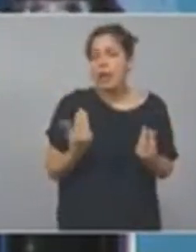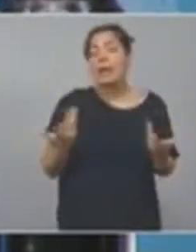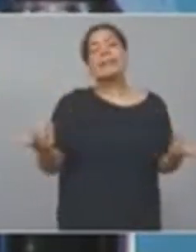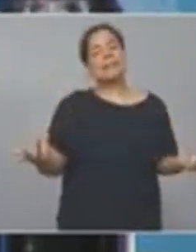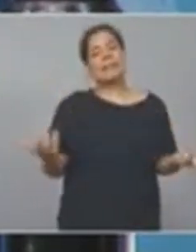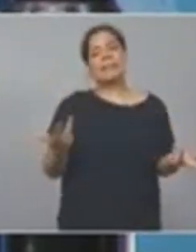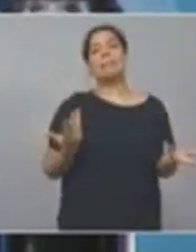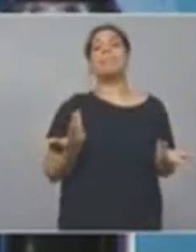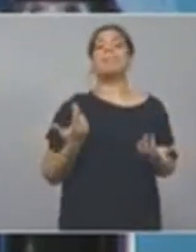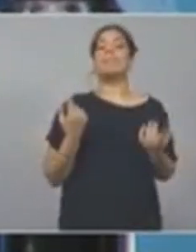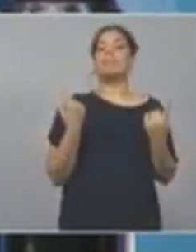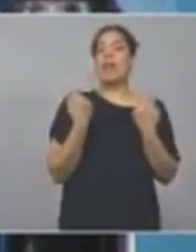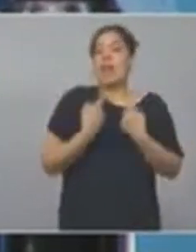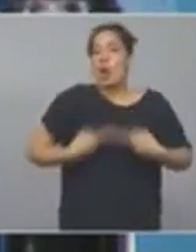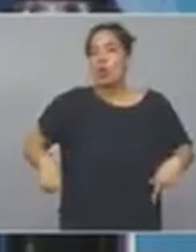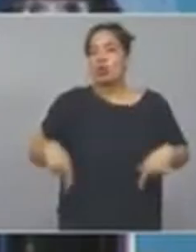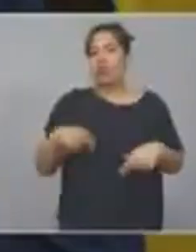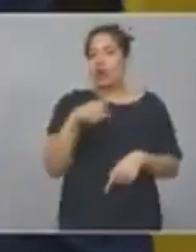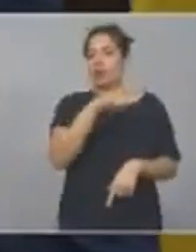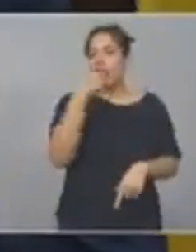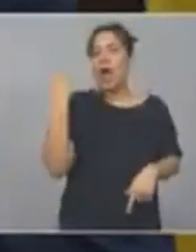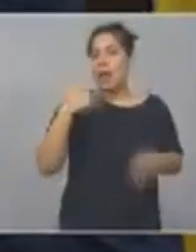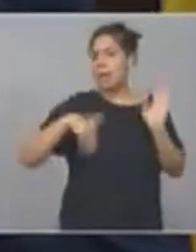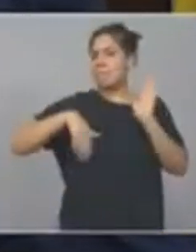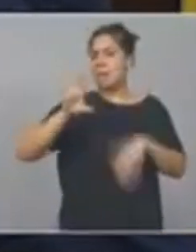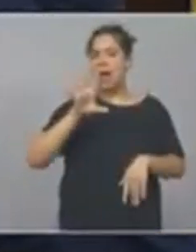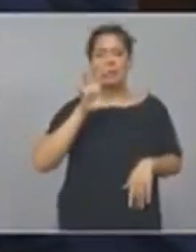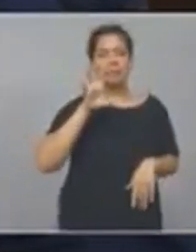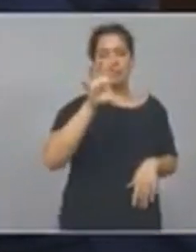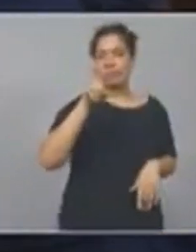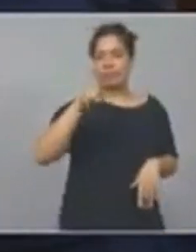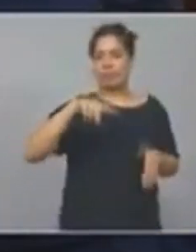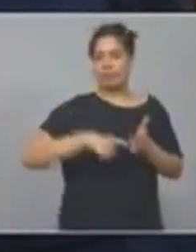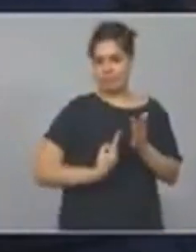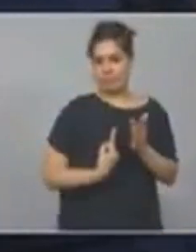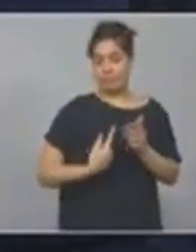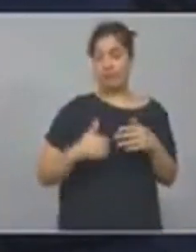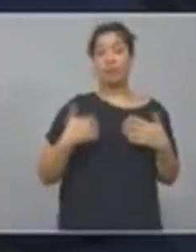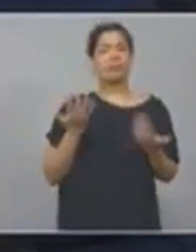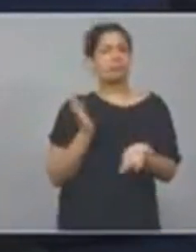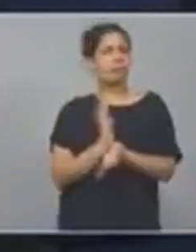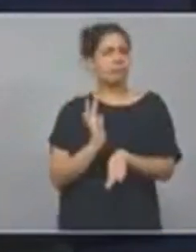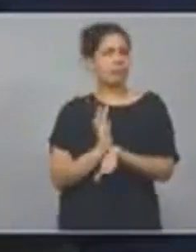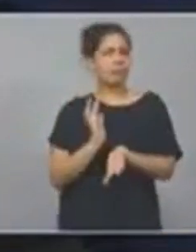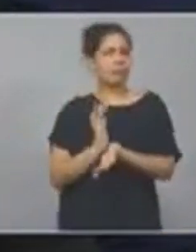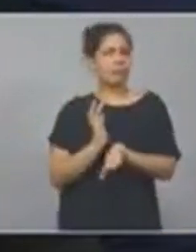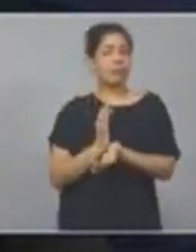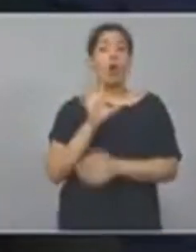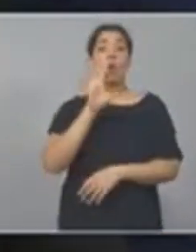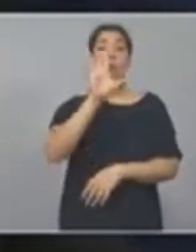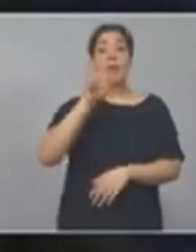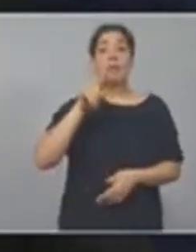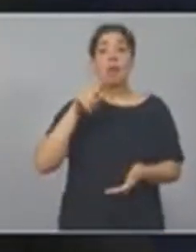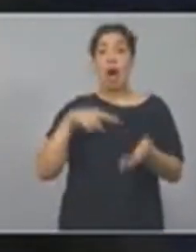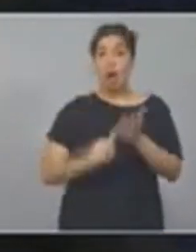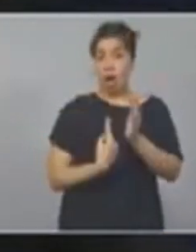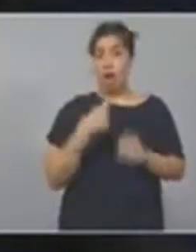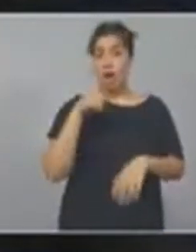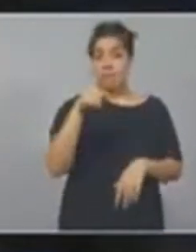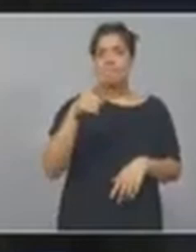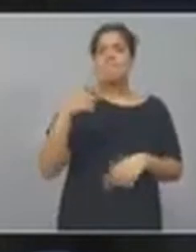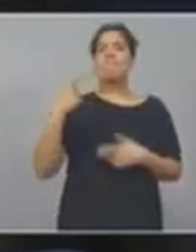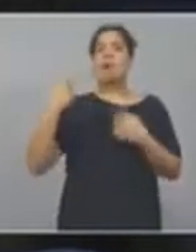en los recursos nacionales. Es decir que no pagando recursos adeudados a la provincia de Buenos Aires se